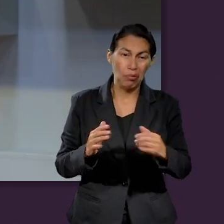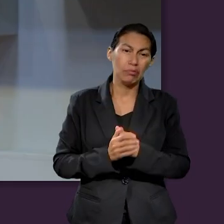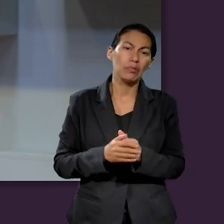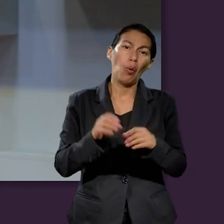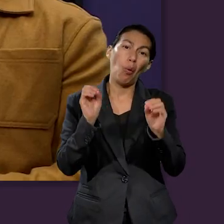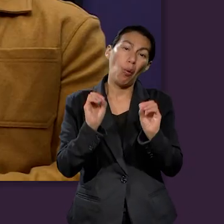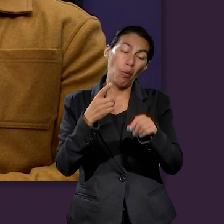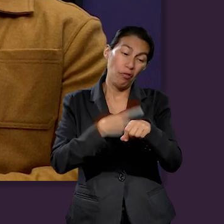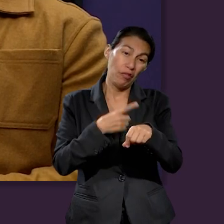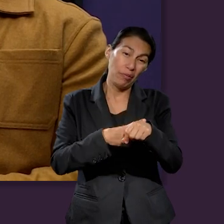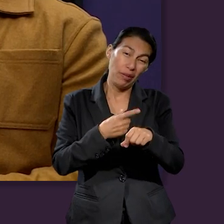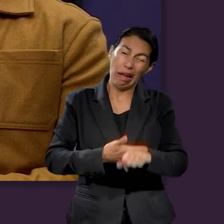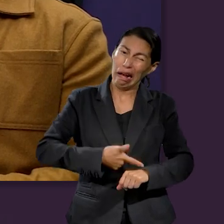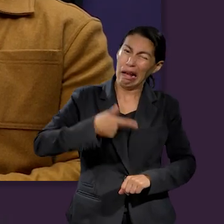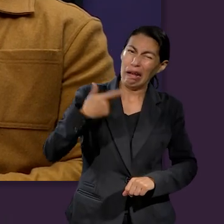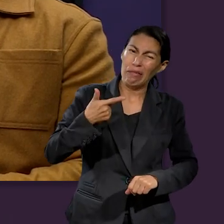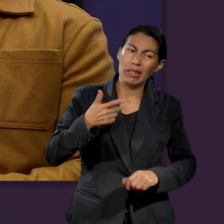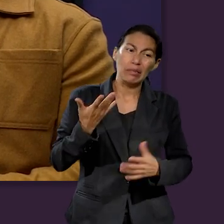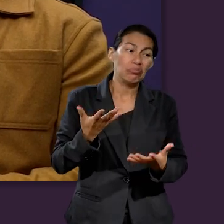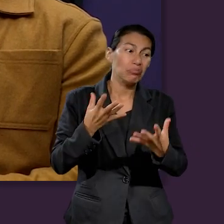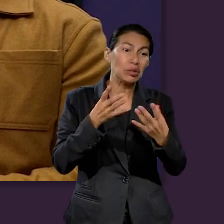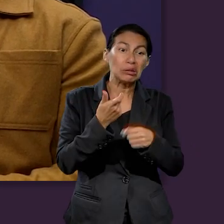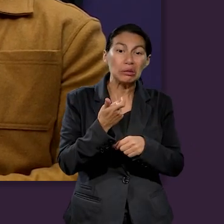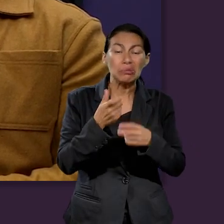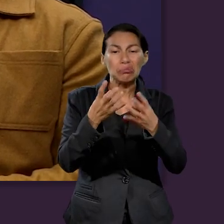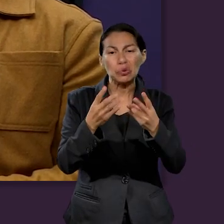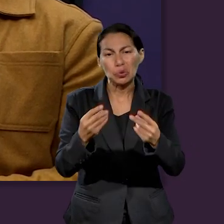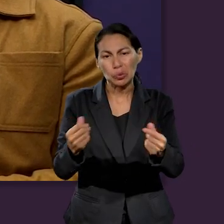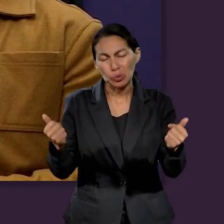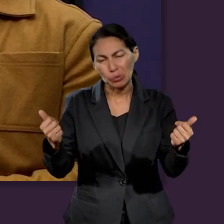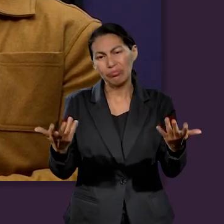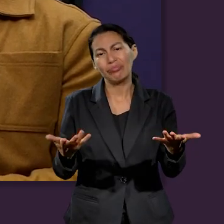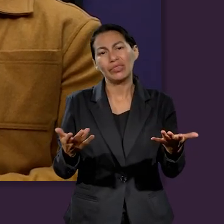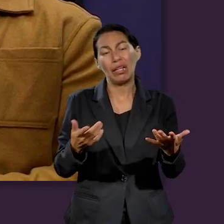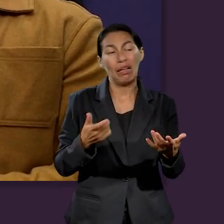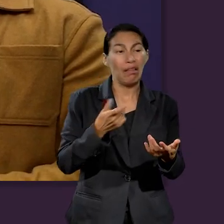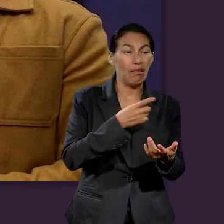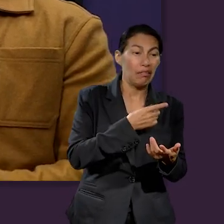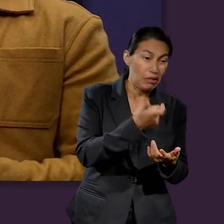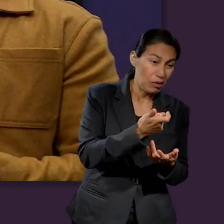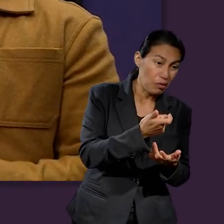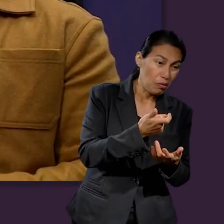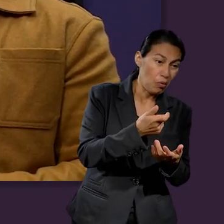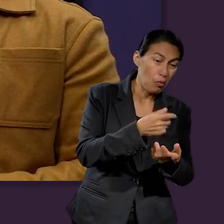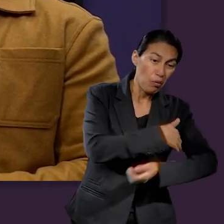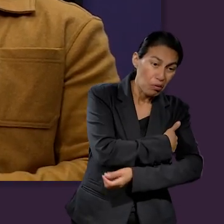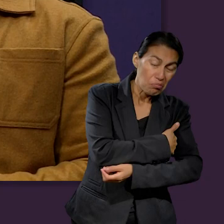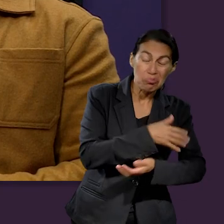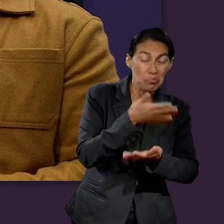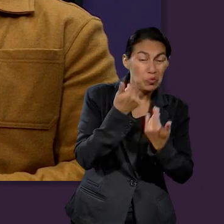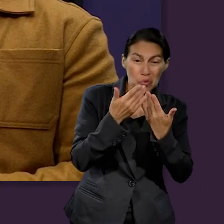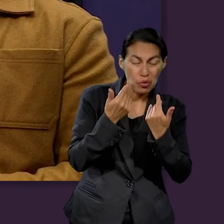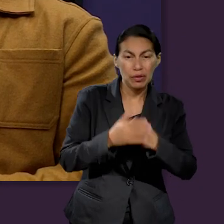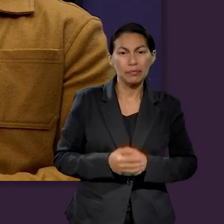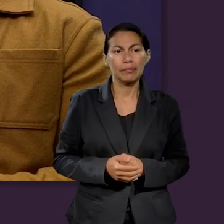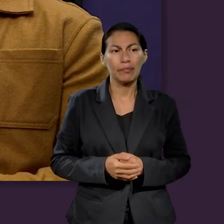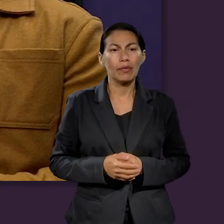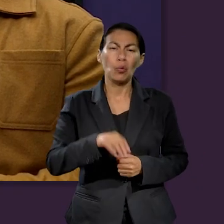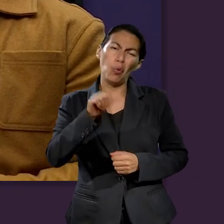casa, o puede ser una enfermedad grave, el cual no se contó con ese seguro apropiado. Y bueno, en fin, igual puede ser